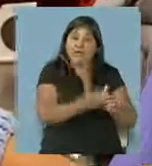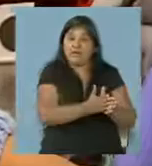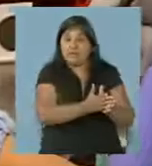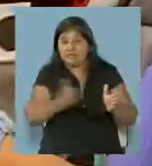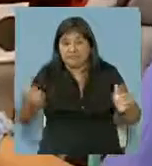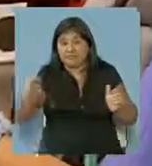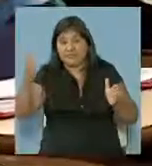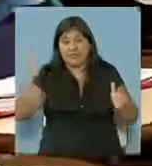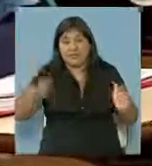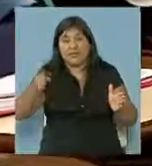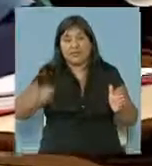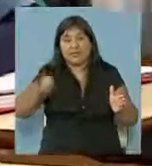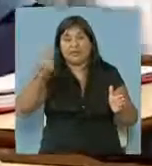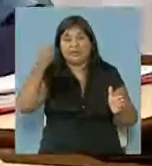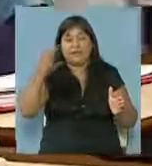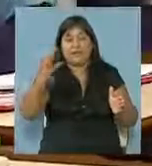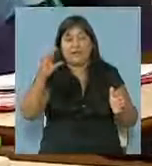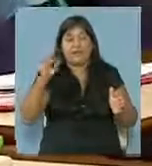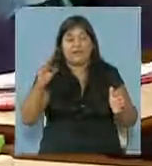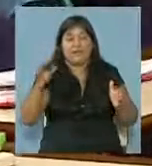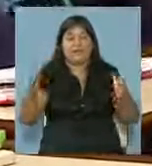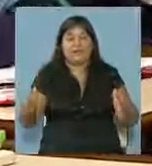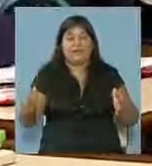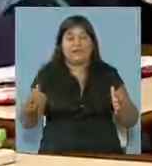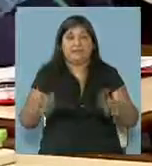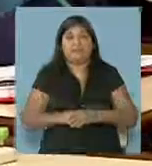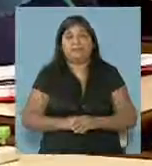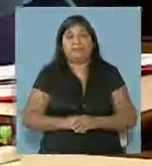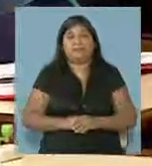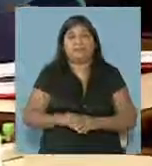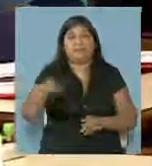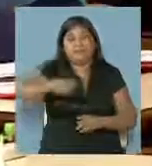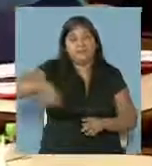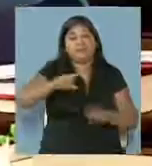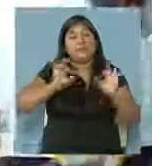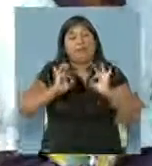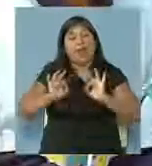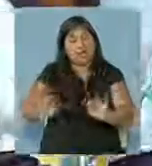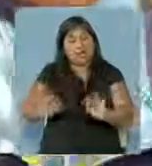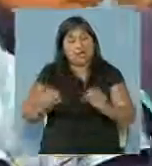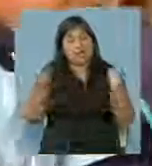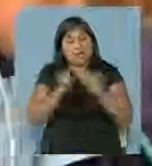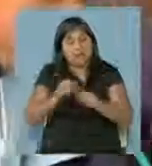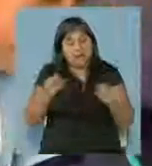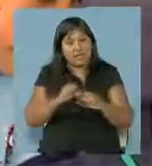y concluirá el 3 de diciembre. Se programó la fecha de vacaciones de invierno